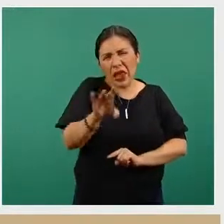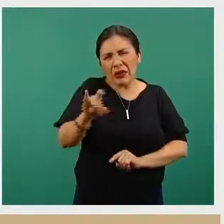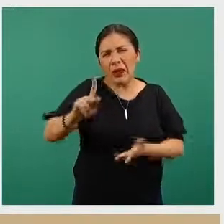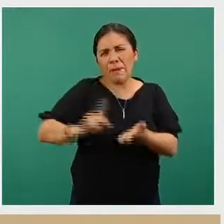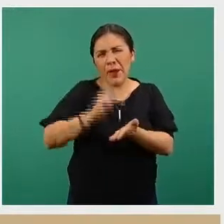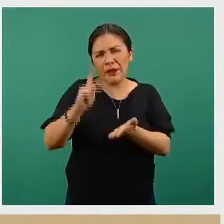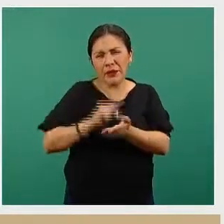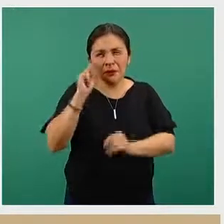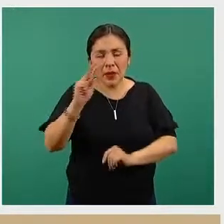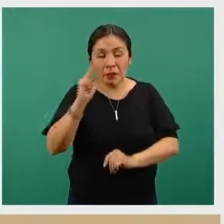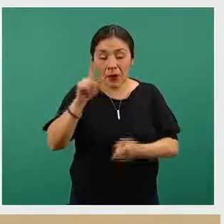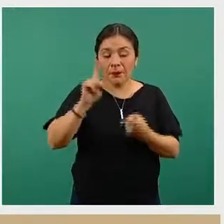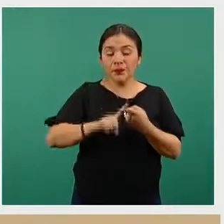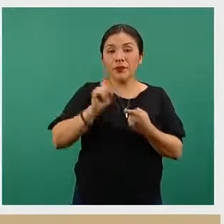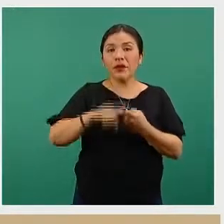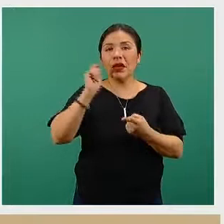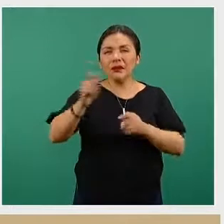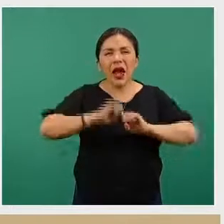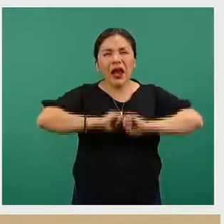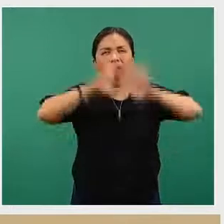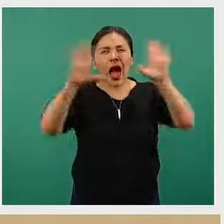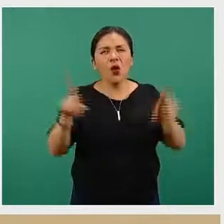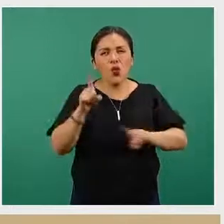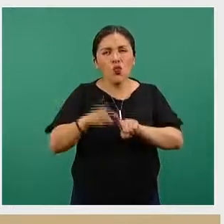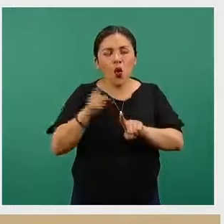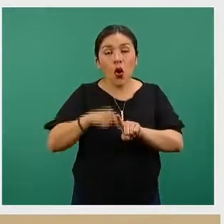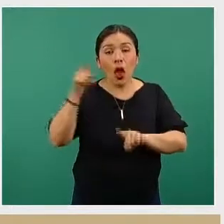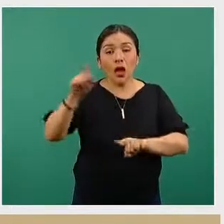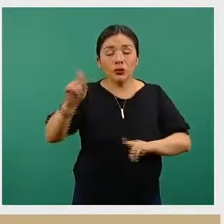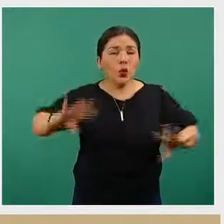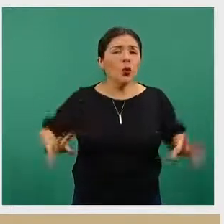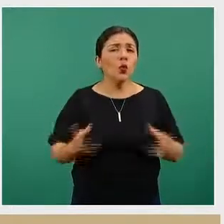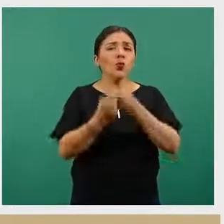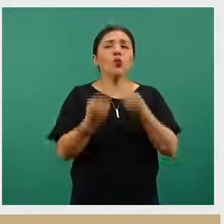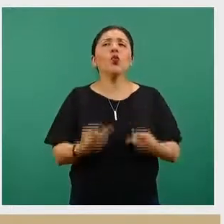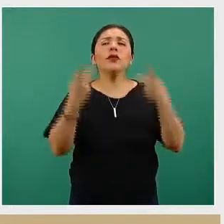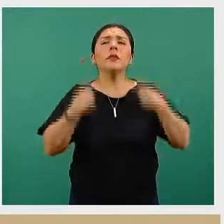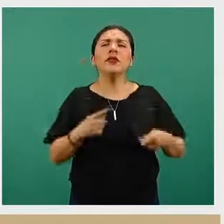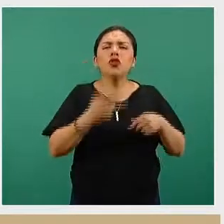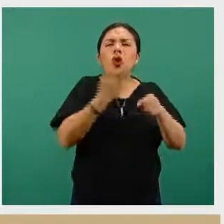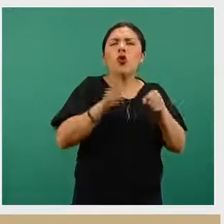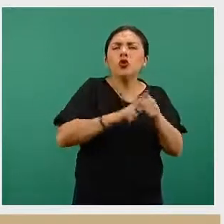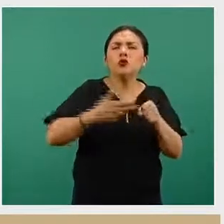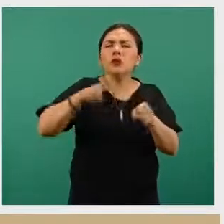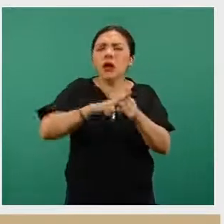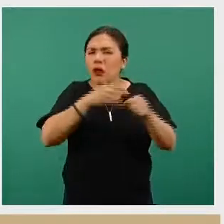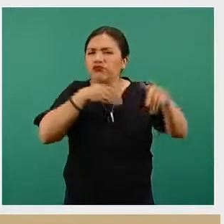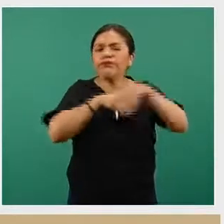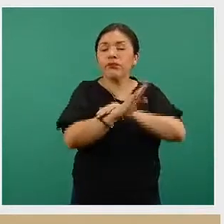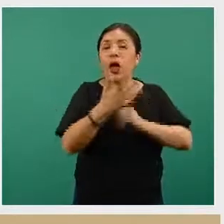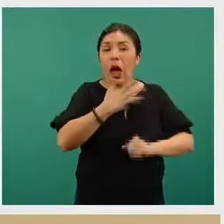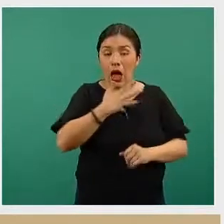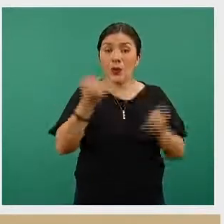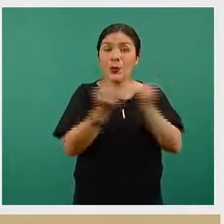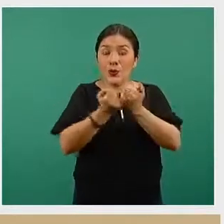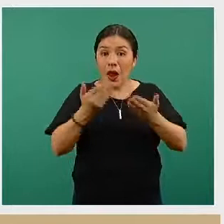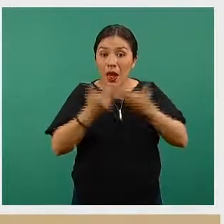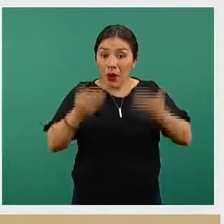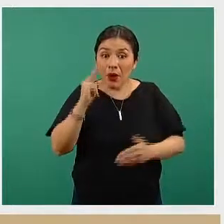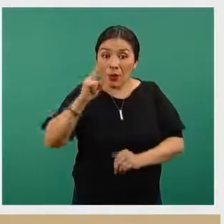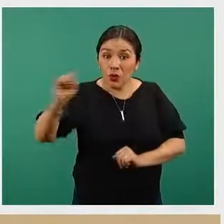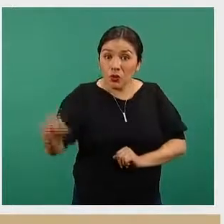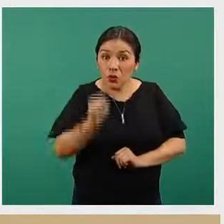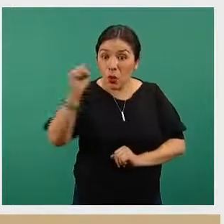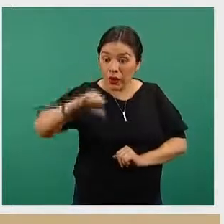familiarizados. El primer tono, que es el más claro, es el total de personas hospitalizadas, que también traemos afortunadamente